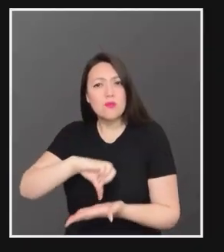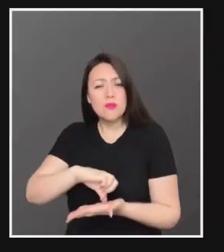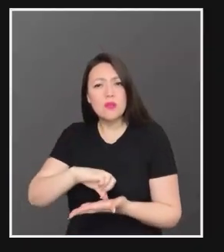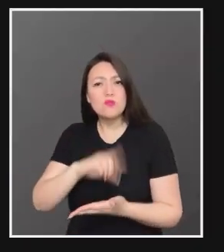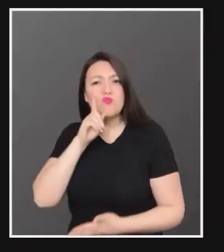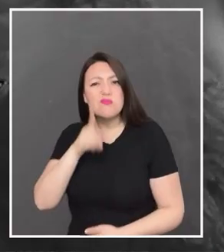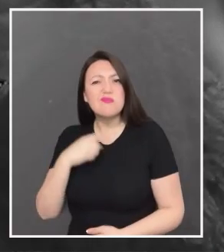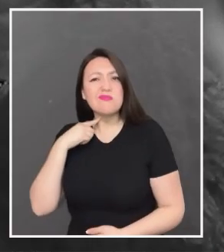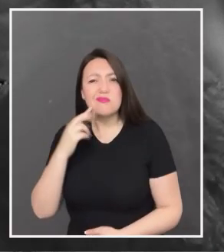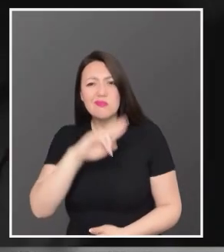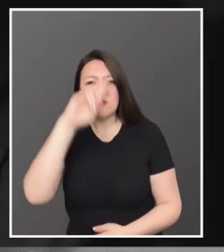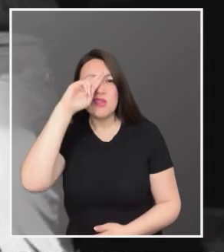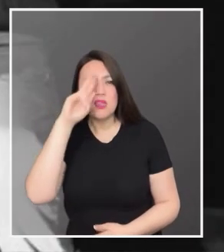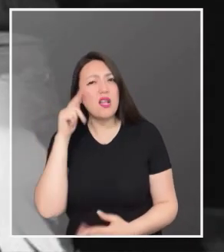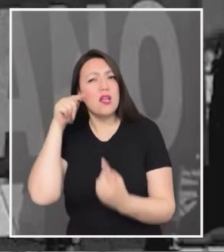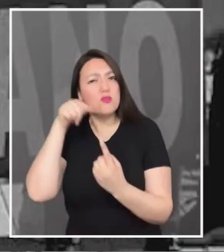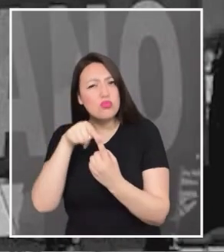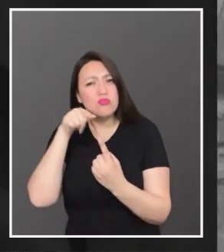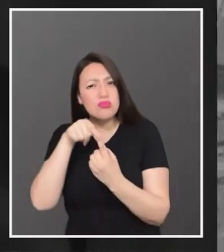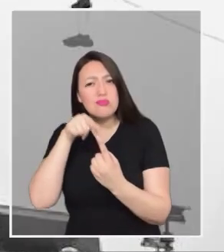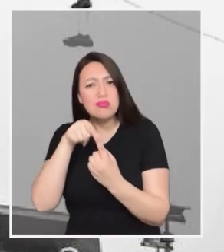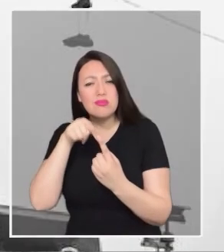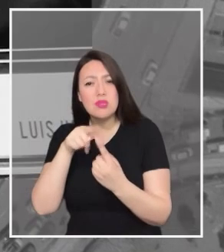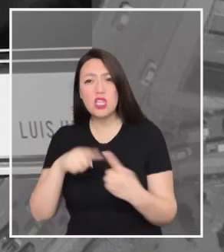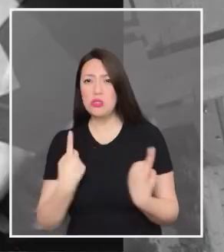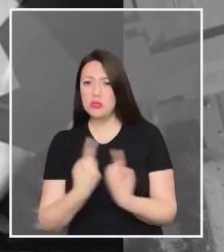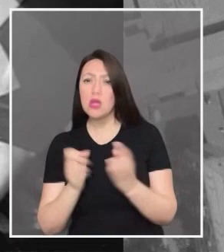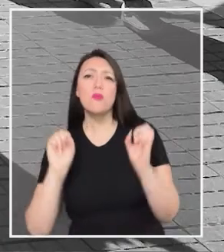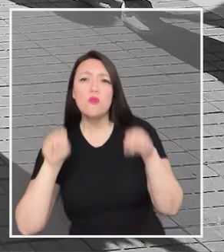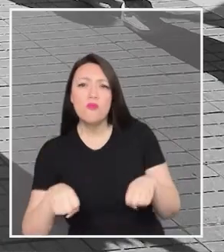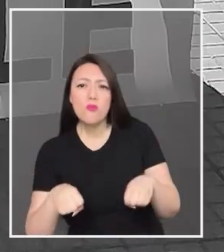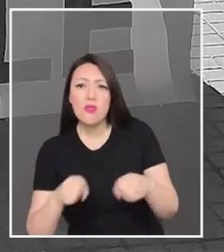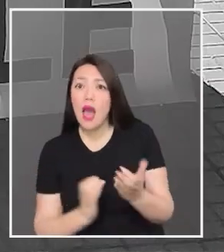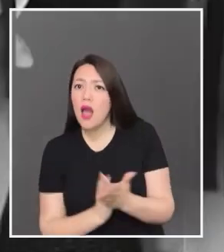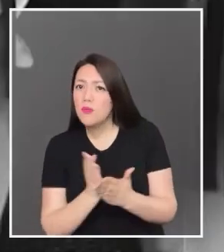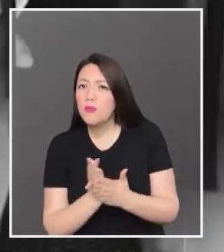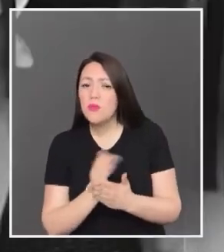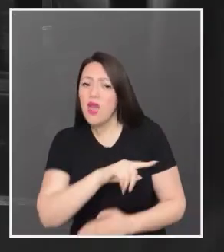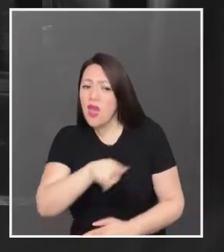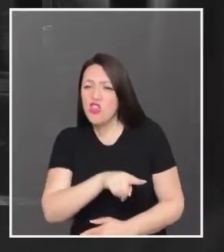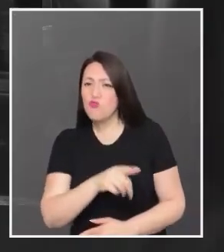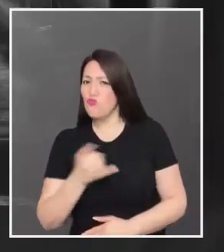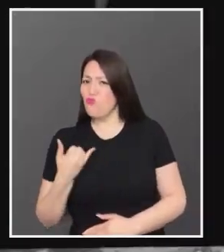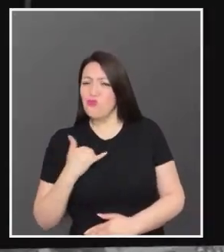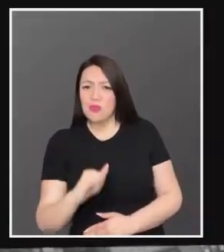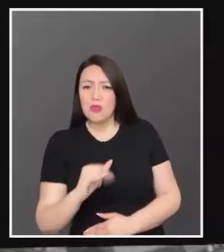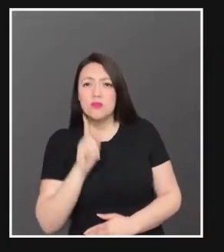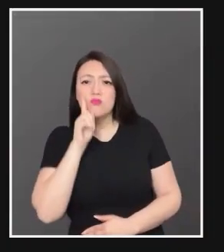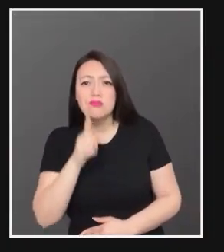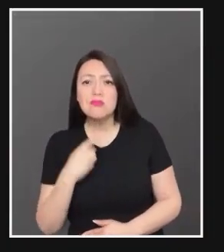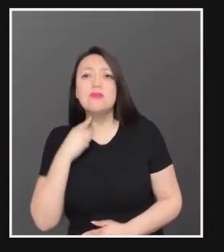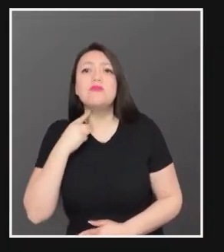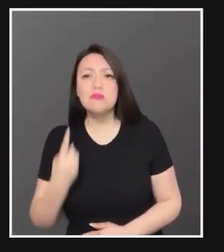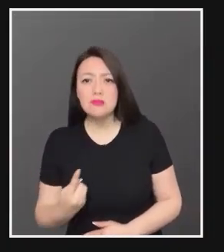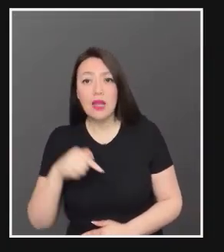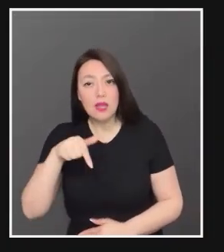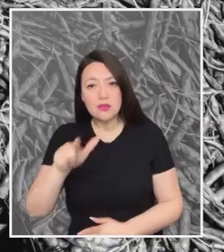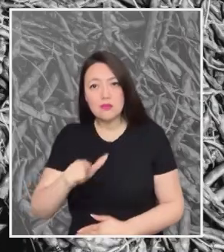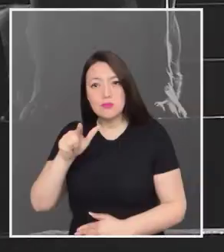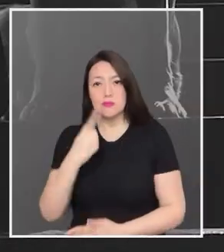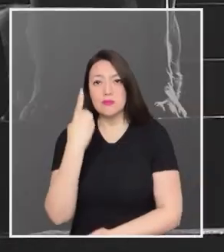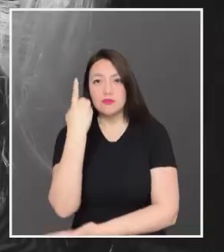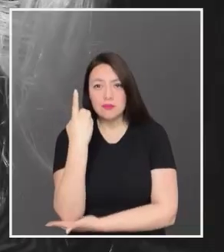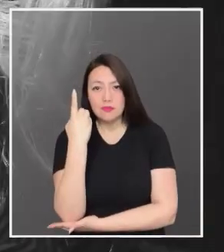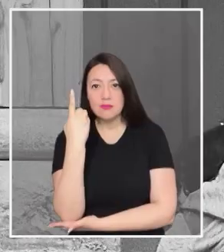quién quieren joder? ¿No te parece raro que estén tan obsesionados en que la aprobemos si al principio ni ellos mismos la querían? ¿A quién quieren joder?